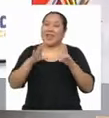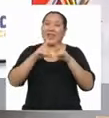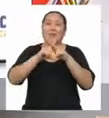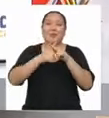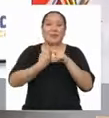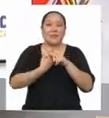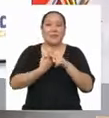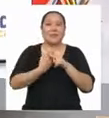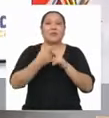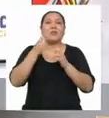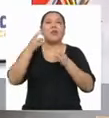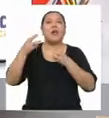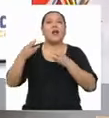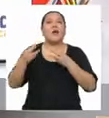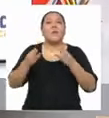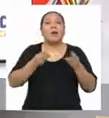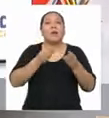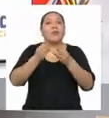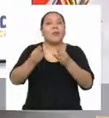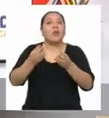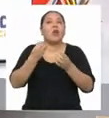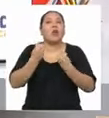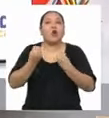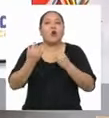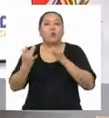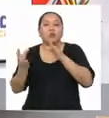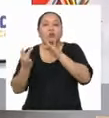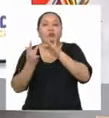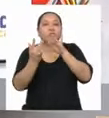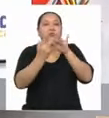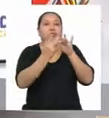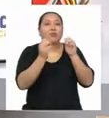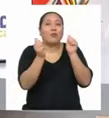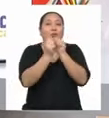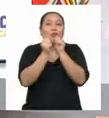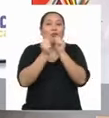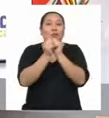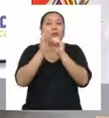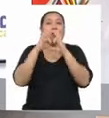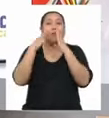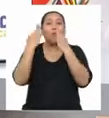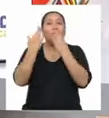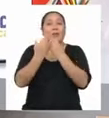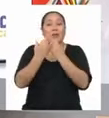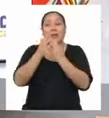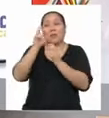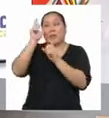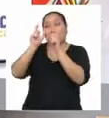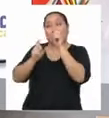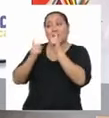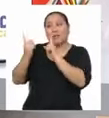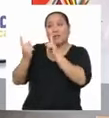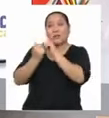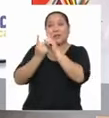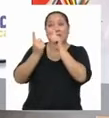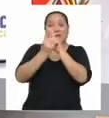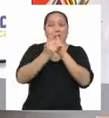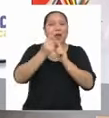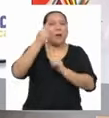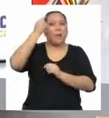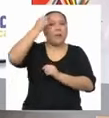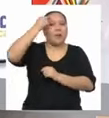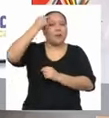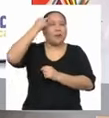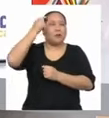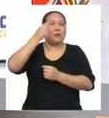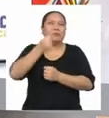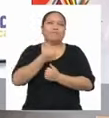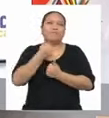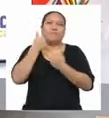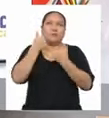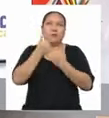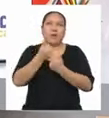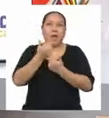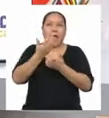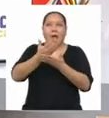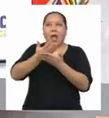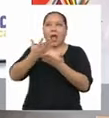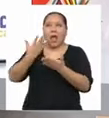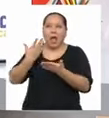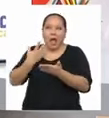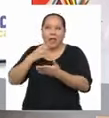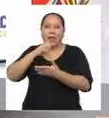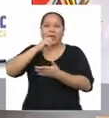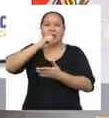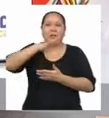Con nuestra manera De relacionarnos Con nuestra familia Y nuestras personas cercanas Pensar bien las cosas Antes de